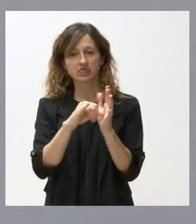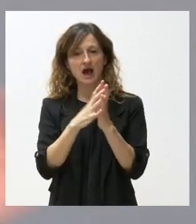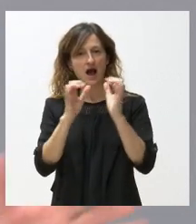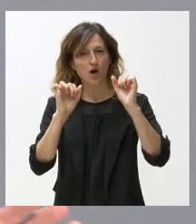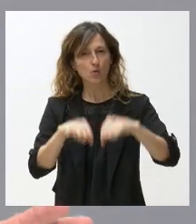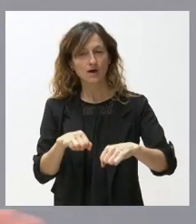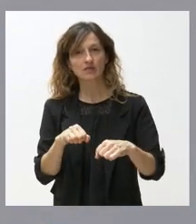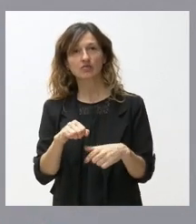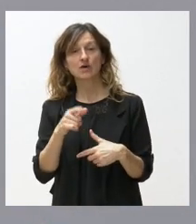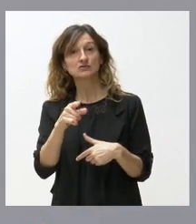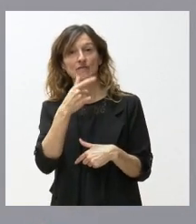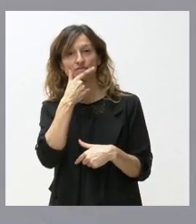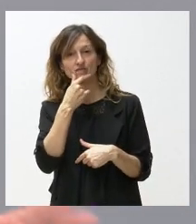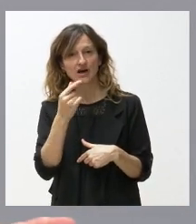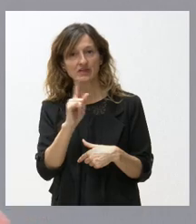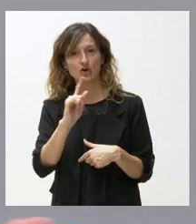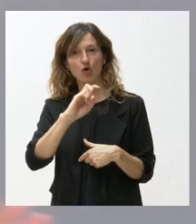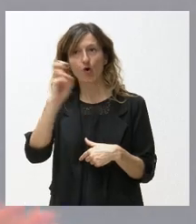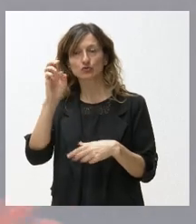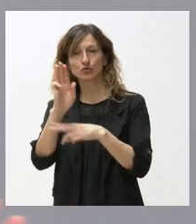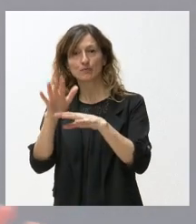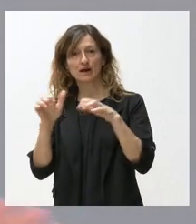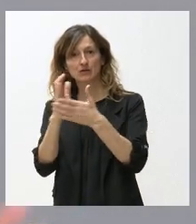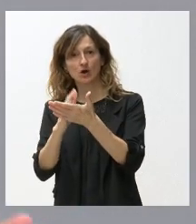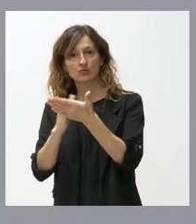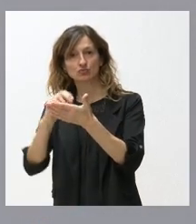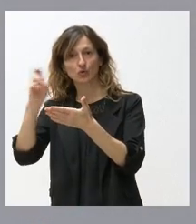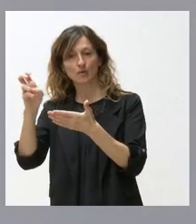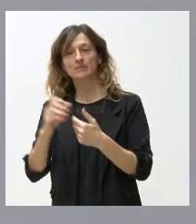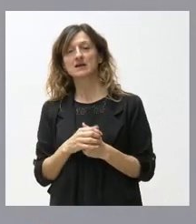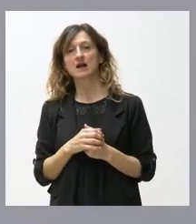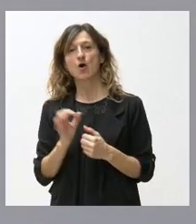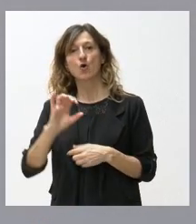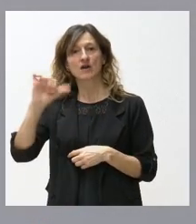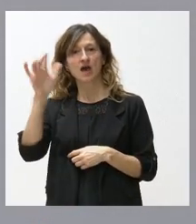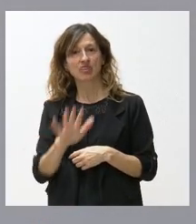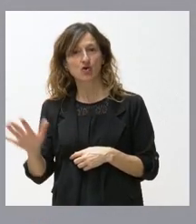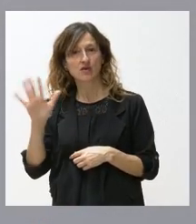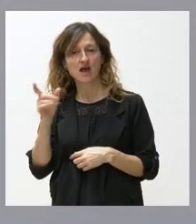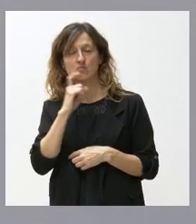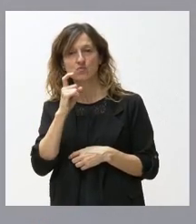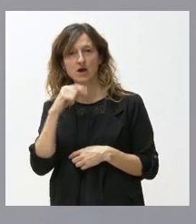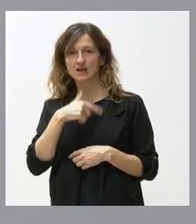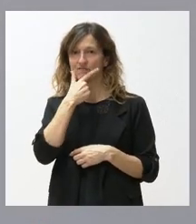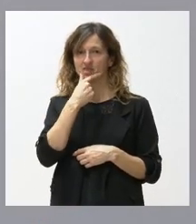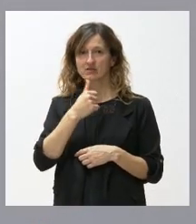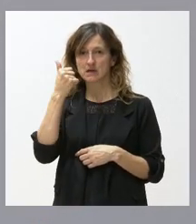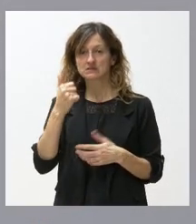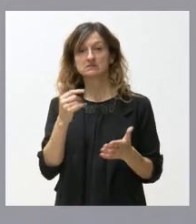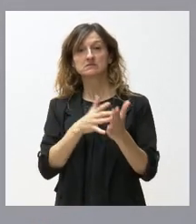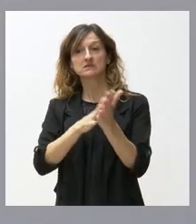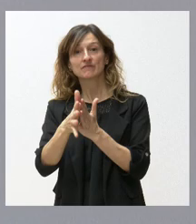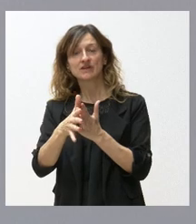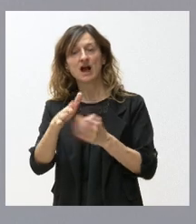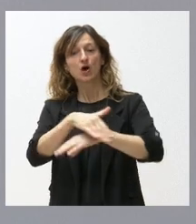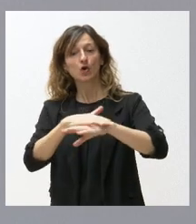Esto no es fácil en otros Parlamentos autonómicos ni en el Parlamento Nacional en este momento. Y yo creo que esto demuestra que puede haber un